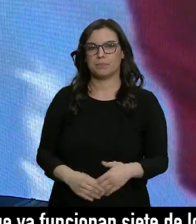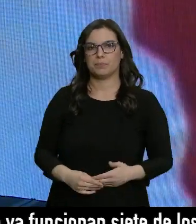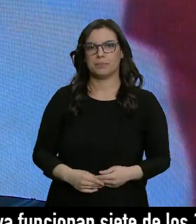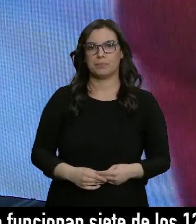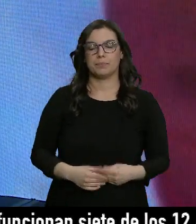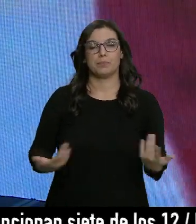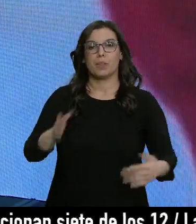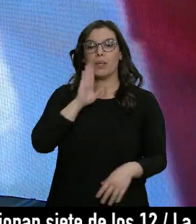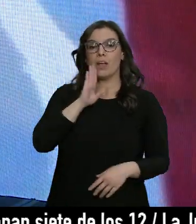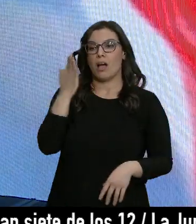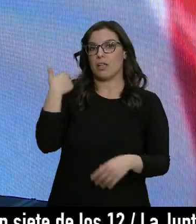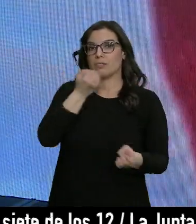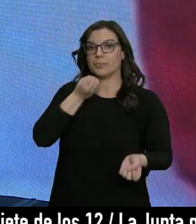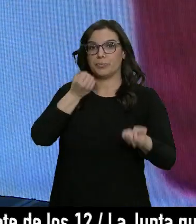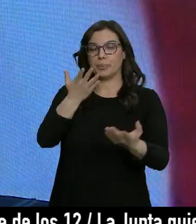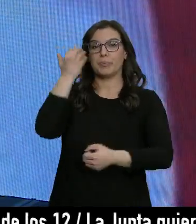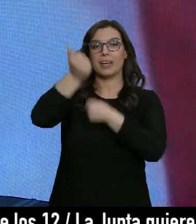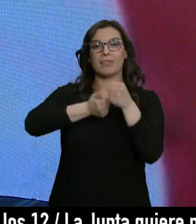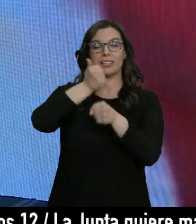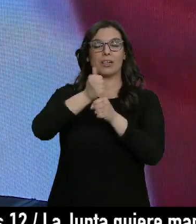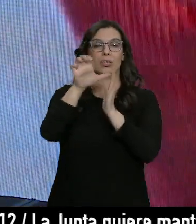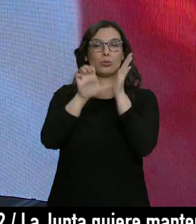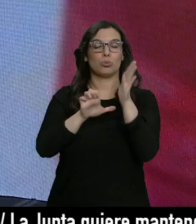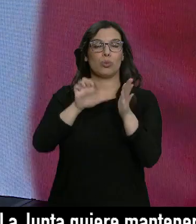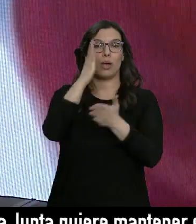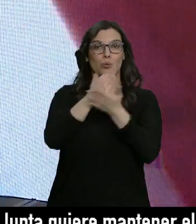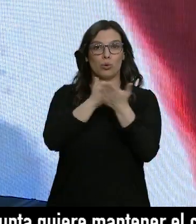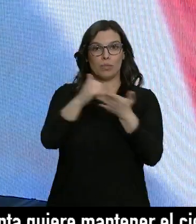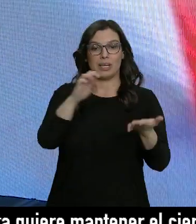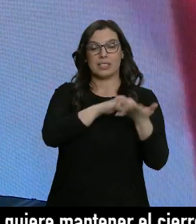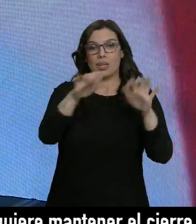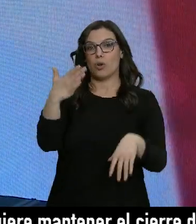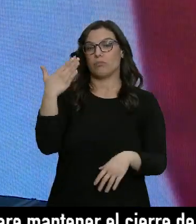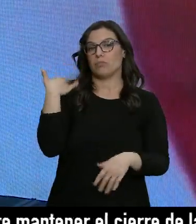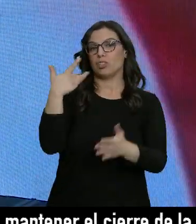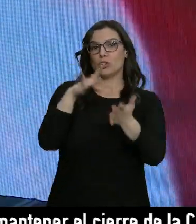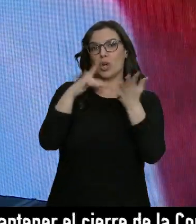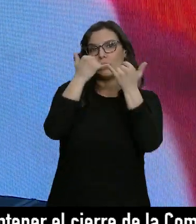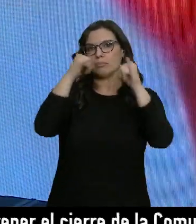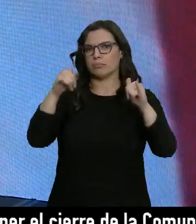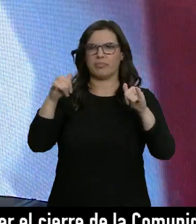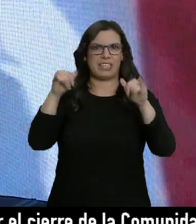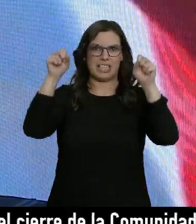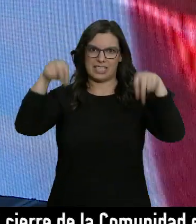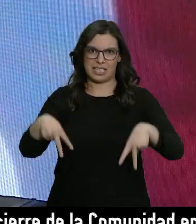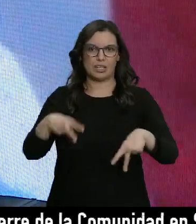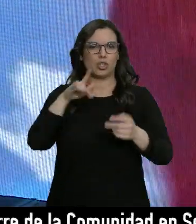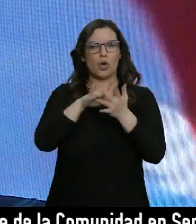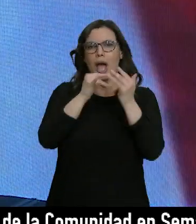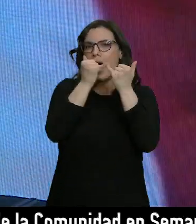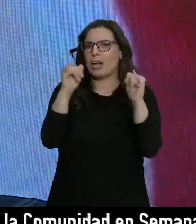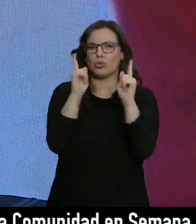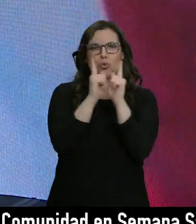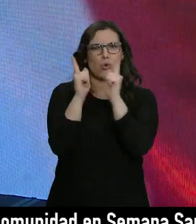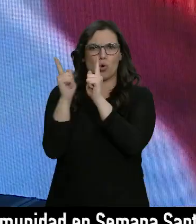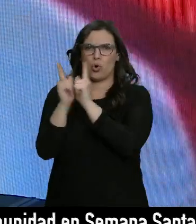Como les avanzábamos ayer, el aniversario del Estatuto de Autonomía de Castilla y León se ha conmemorado sin celebraciones. Ha sido un breve acto